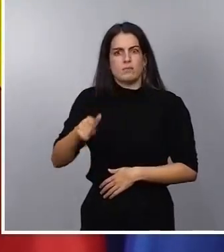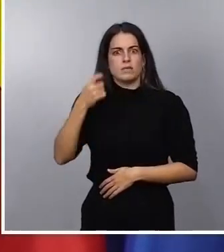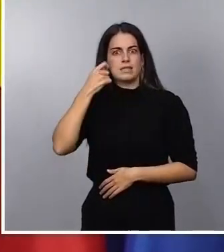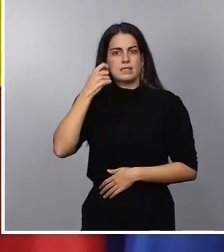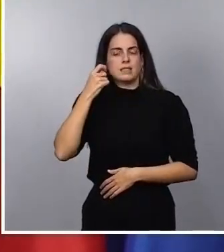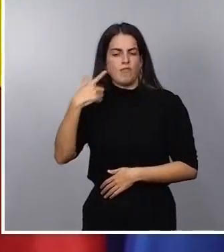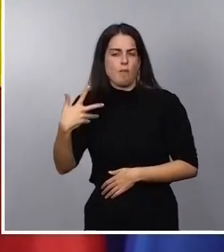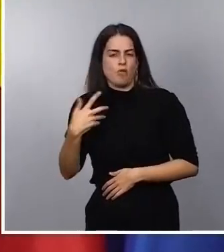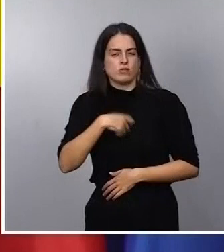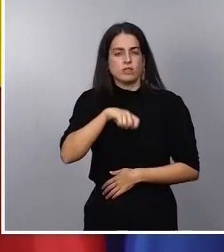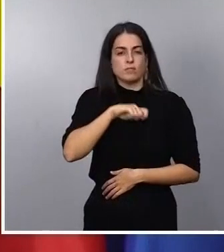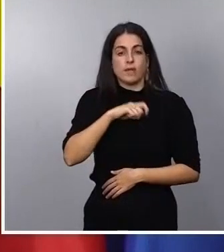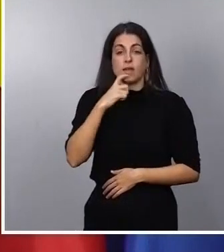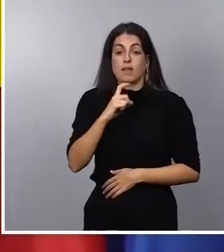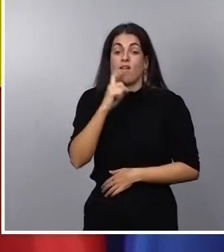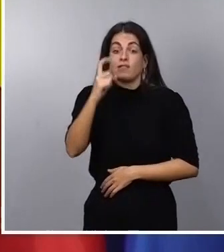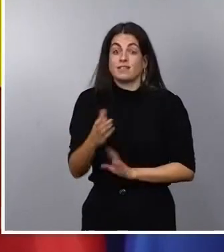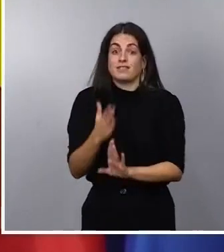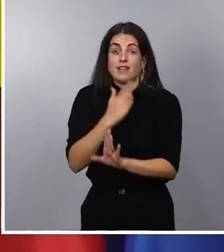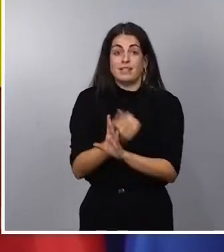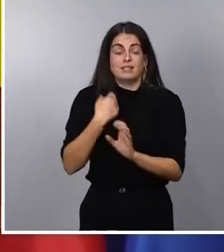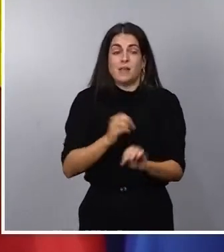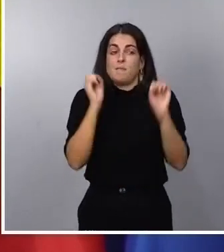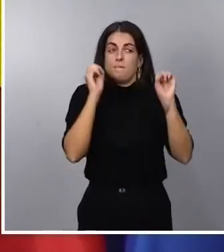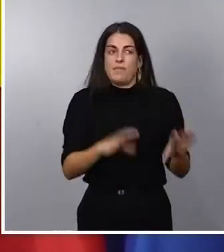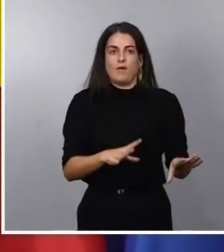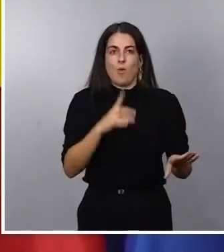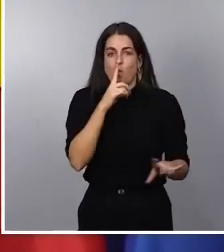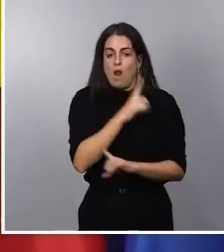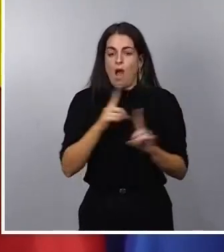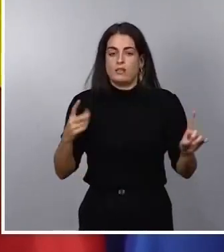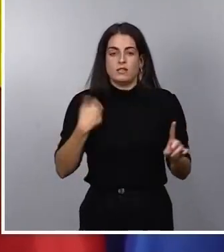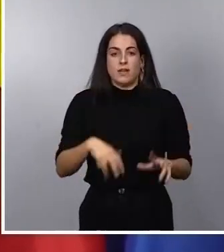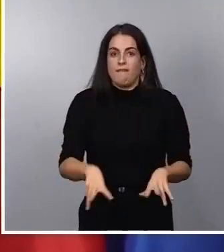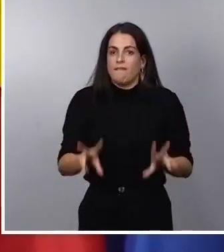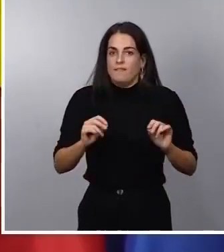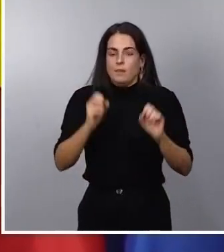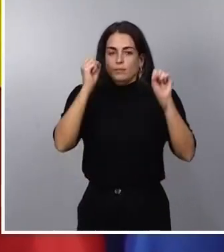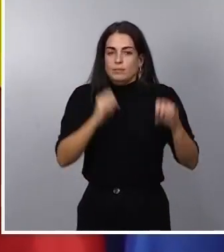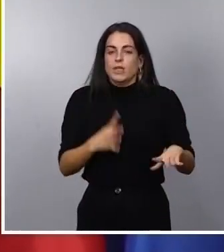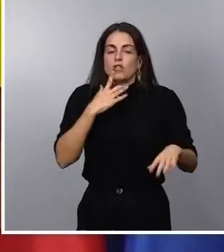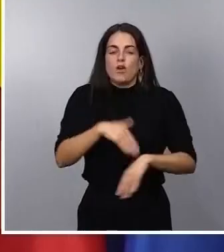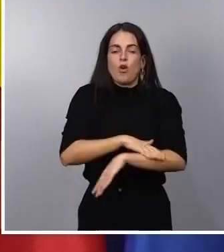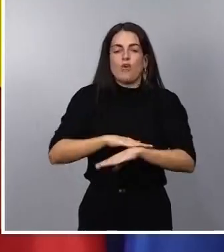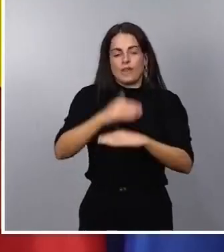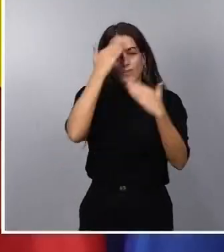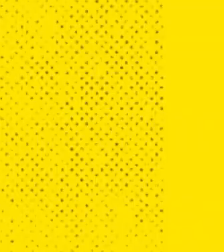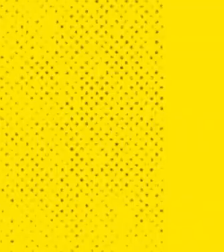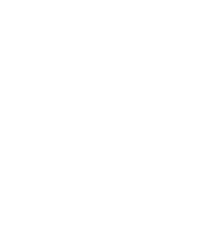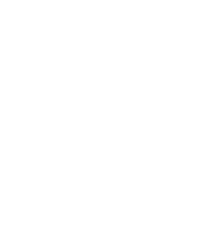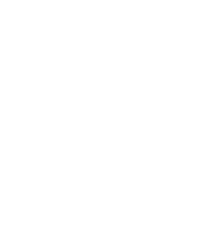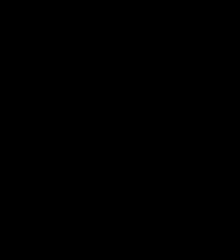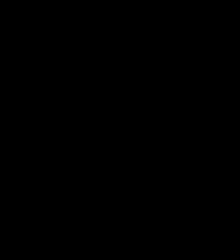de su retirada oficial de su carrera profesional el Gobierno ha querido reconocerle con esta condecoración.